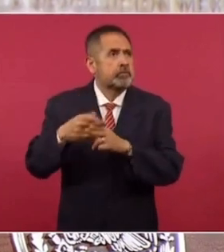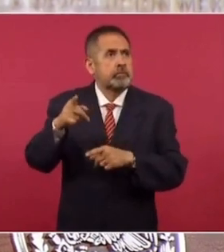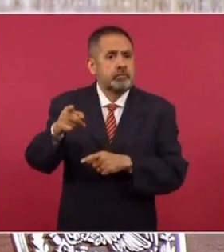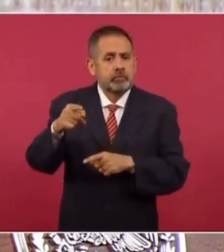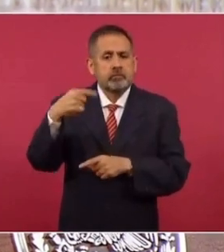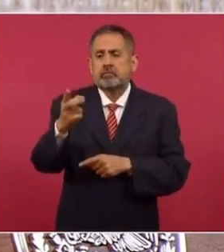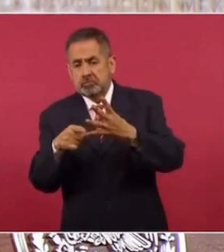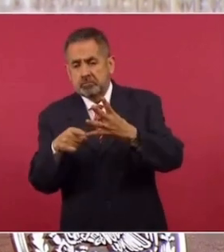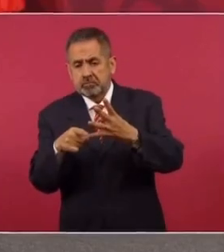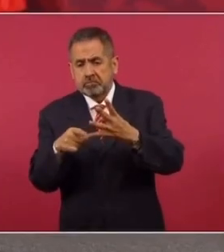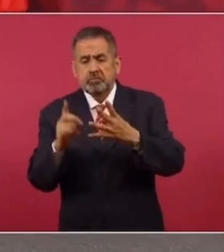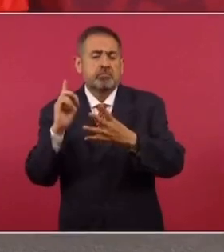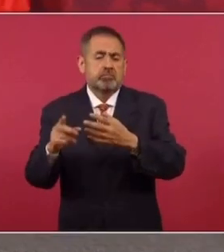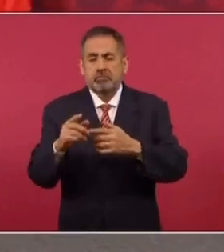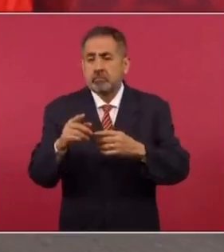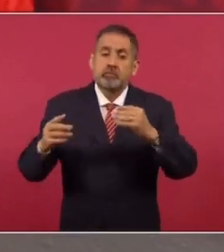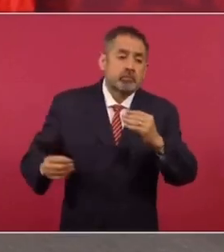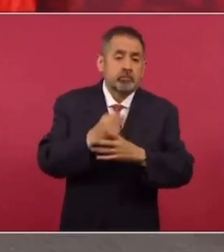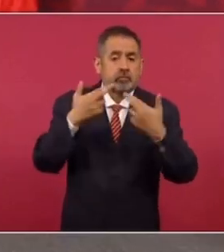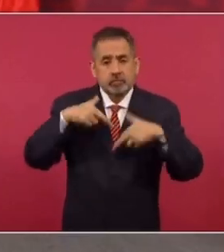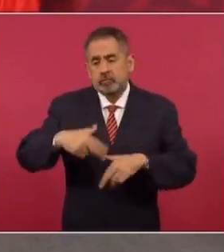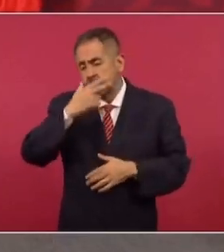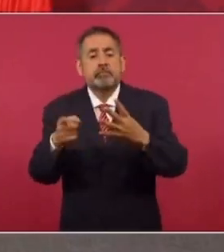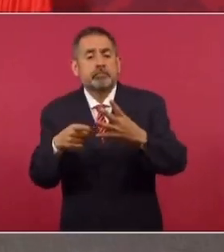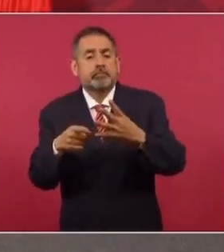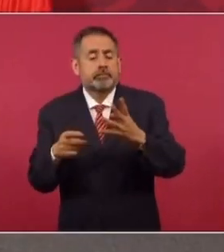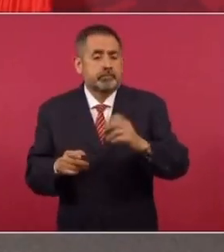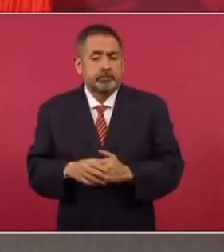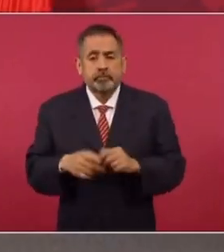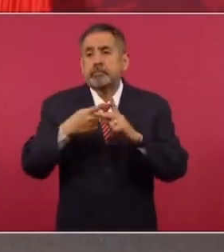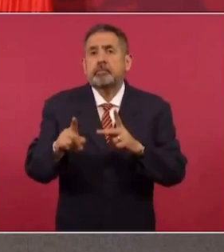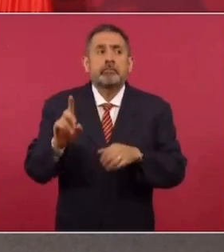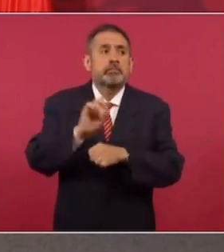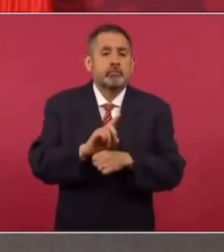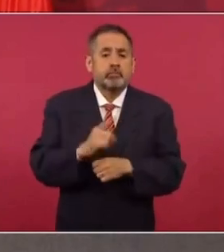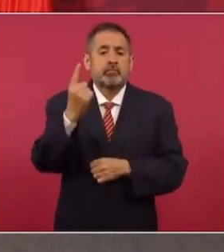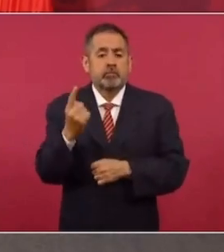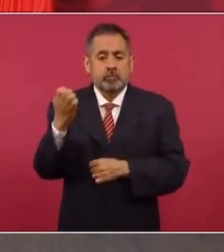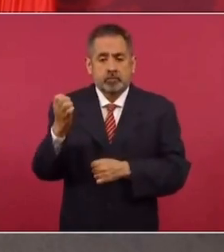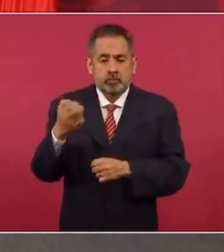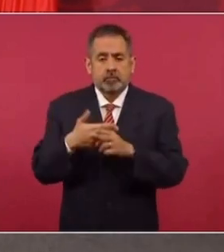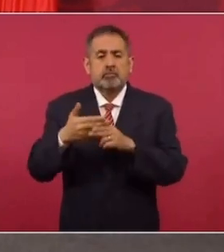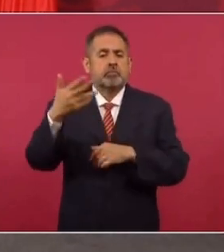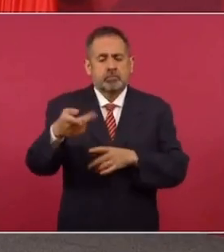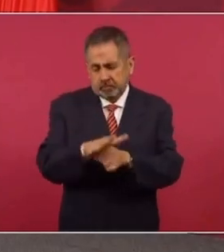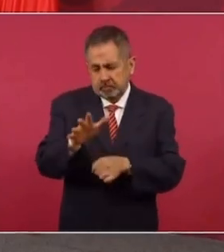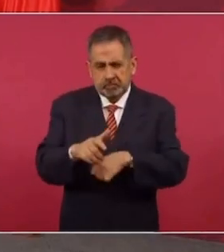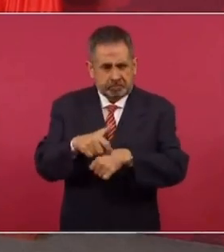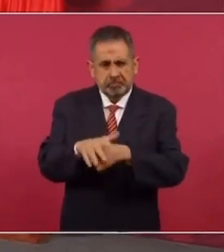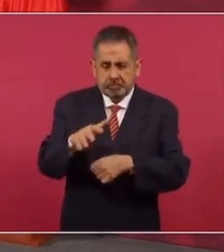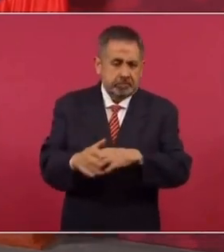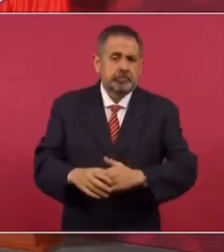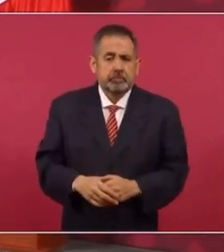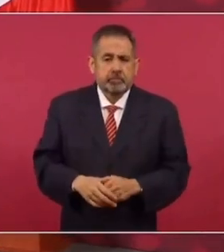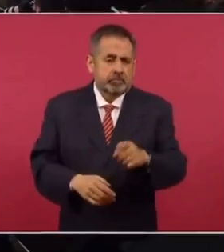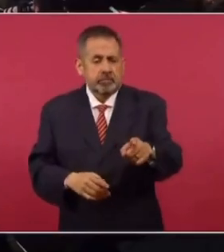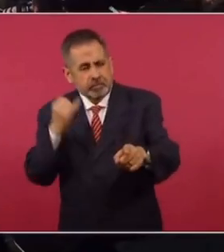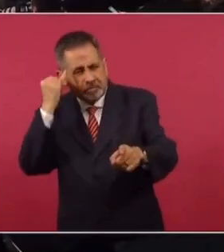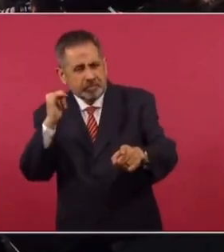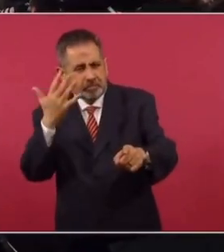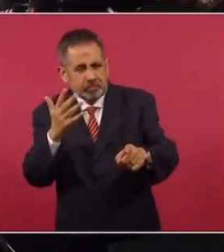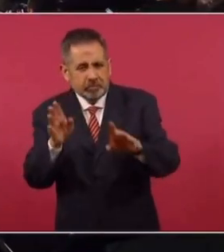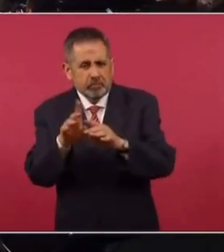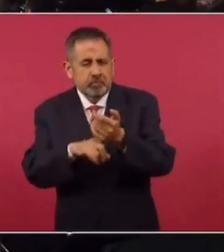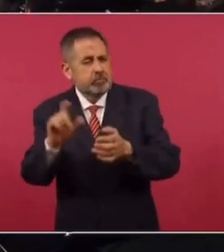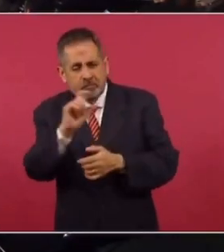finales de diciembre. El nuevo representante, hombre o mujer, iniciaría el primero de enero. Ya tenemos tiempo. ¿Tiene una idea de más o menos